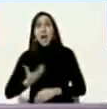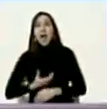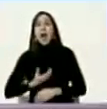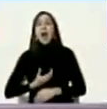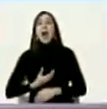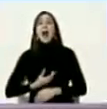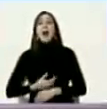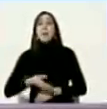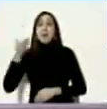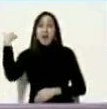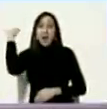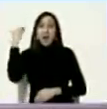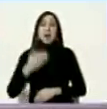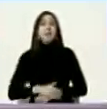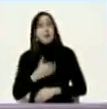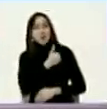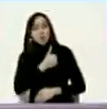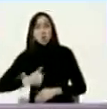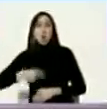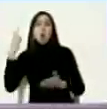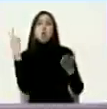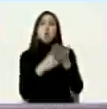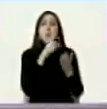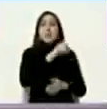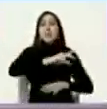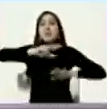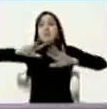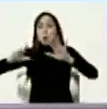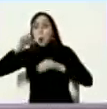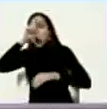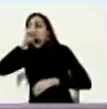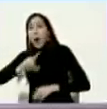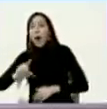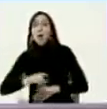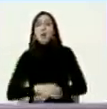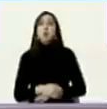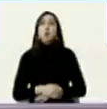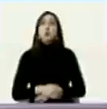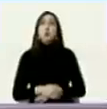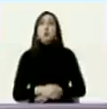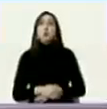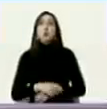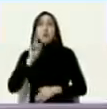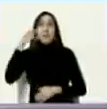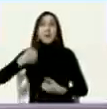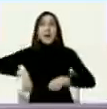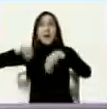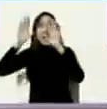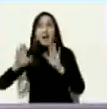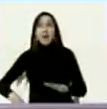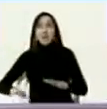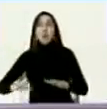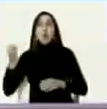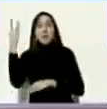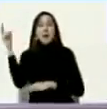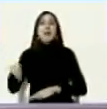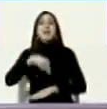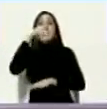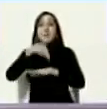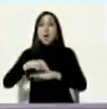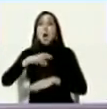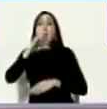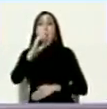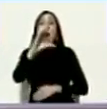abstención en la elección presidencial 2018 que llamó a abstención en la elección de la Asamblea Nacional el año pasado Carlos